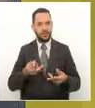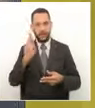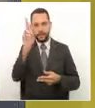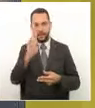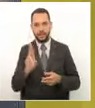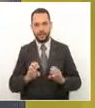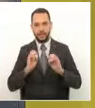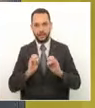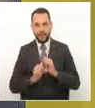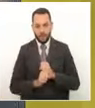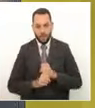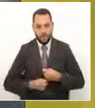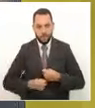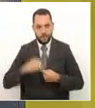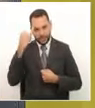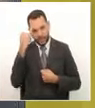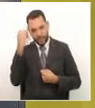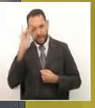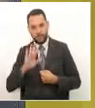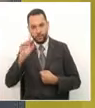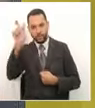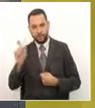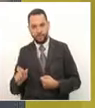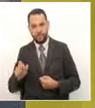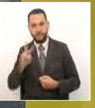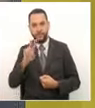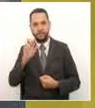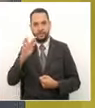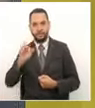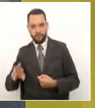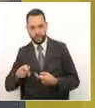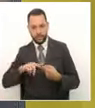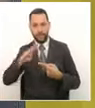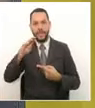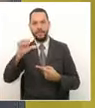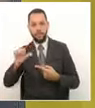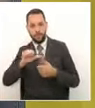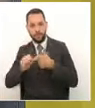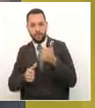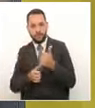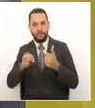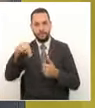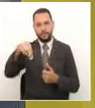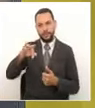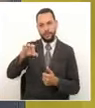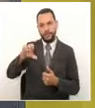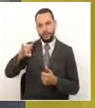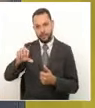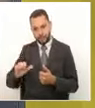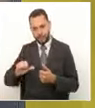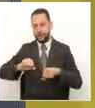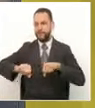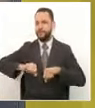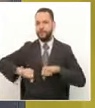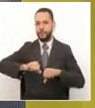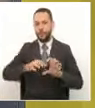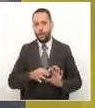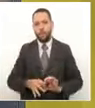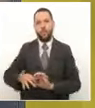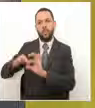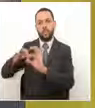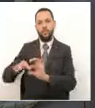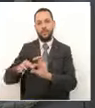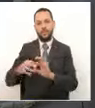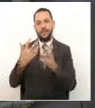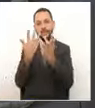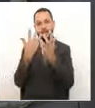una iniciativa del señor gobernador, del doctor Víctor Manuel Tamayo, de la primera dama, la doctora Natalia Sierra, de la mano con la empresa privada.